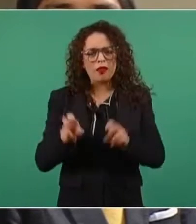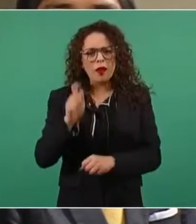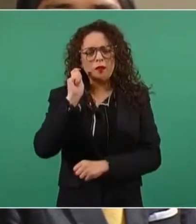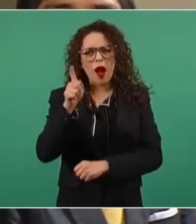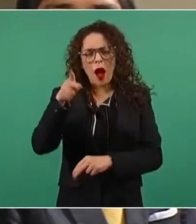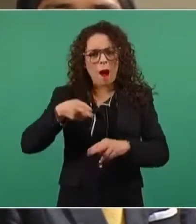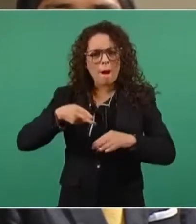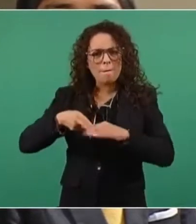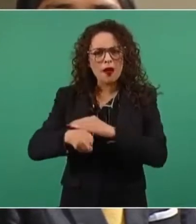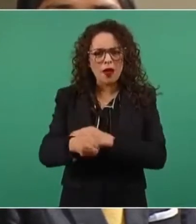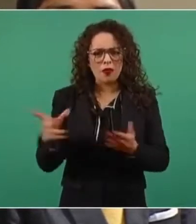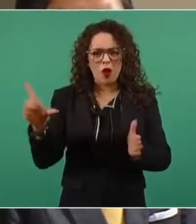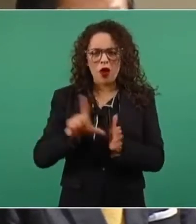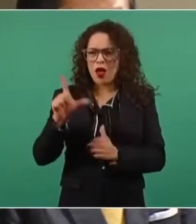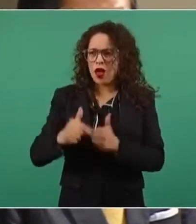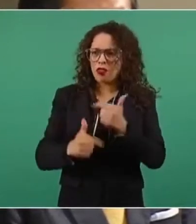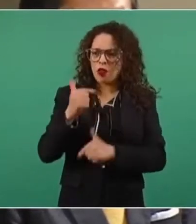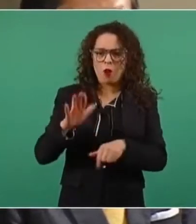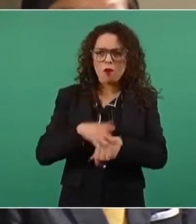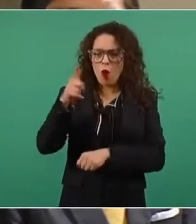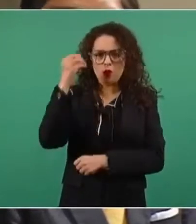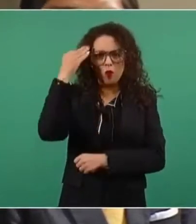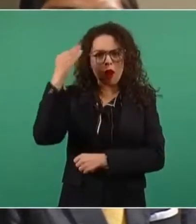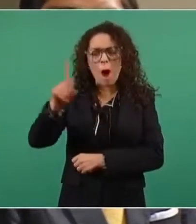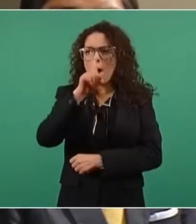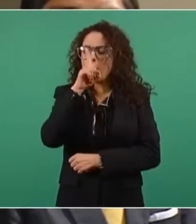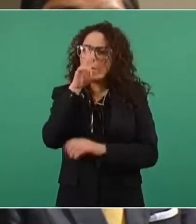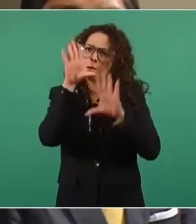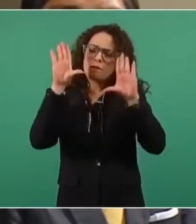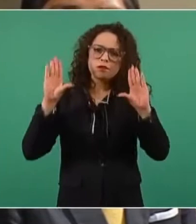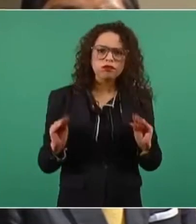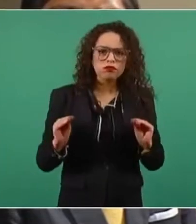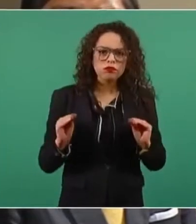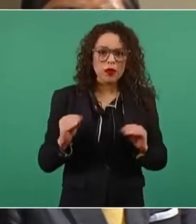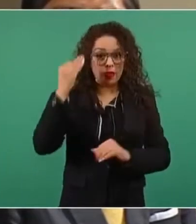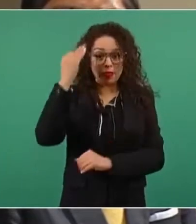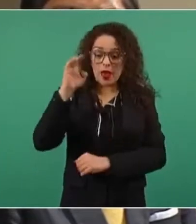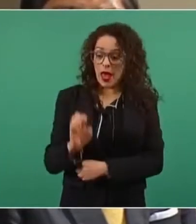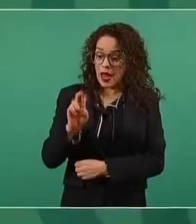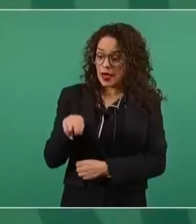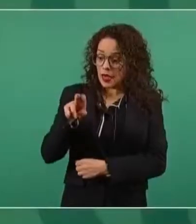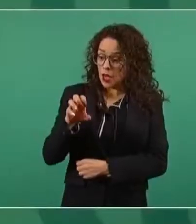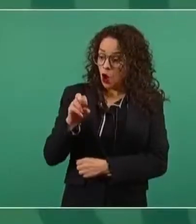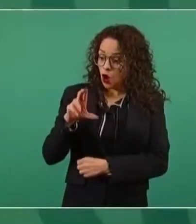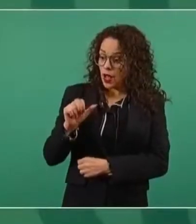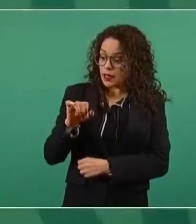guardó silencio durante mucho tiempo cuando Enrique Orcasitas dio a conocer su libro?